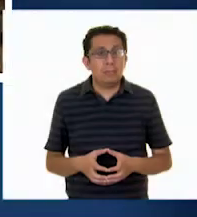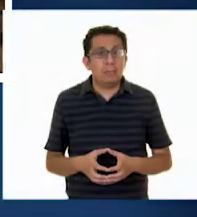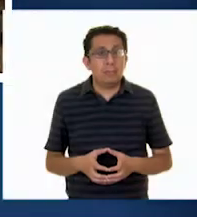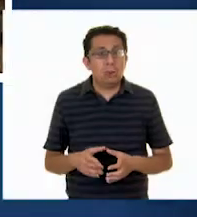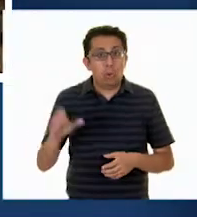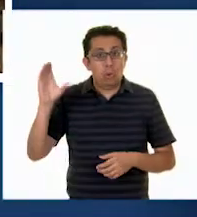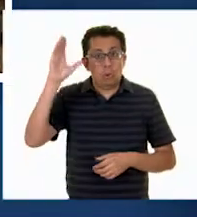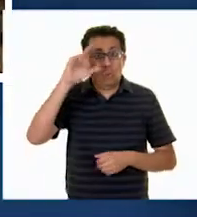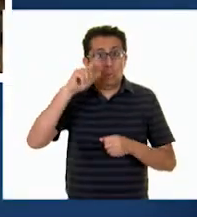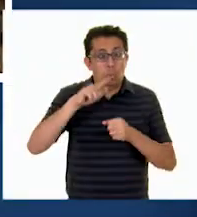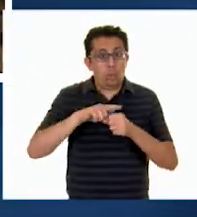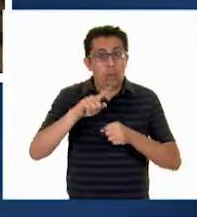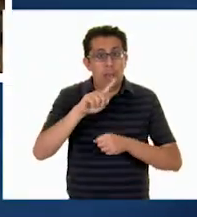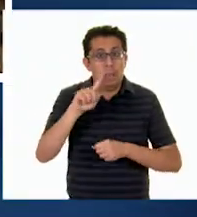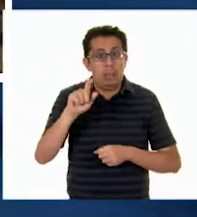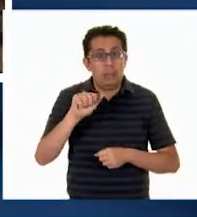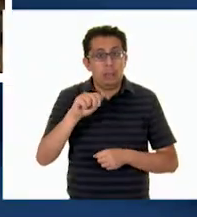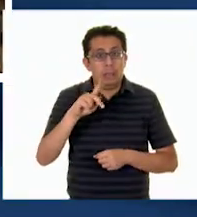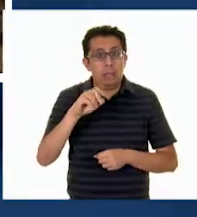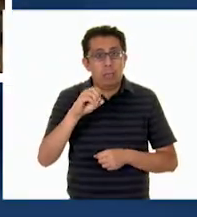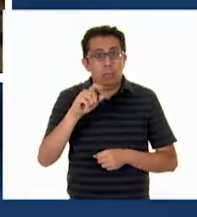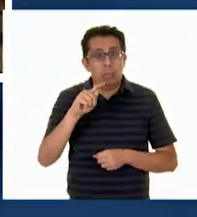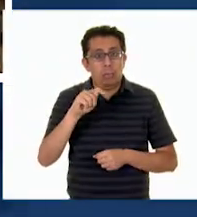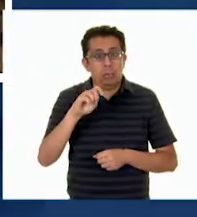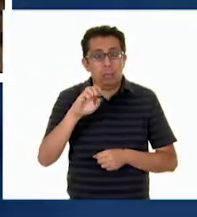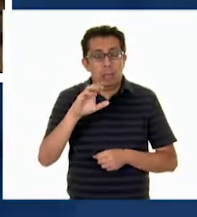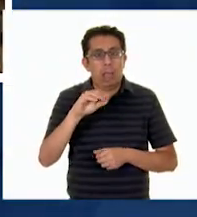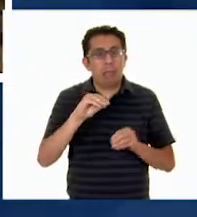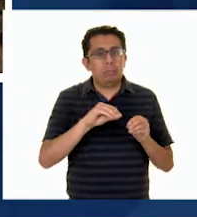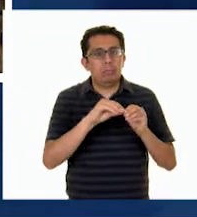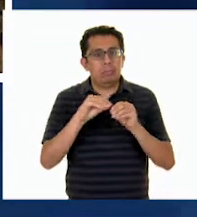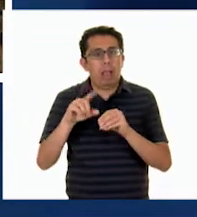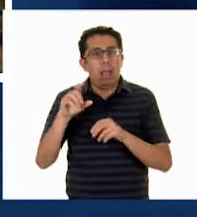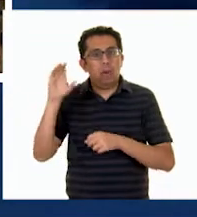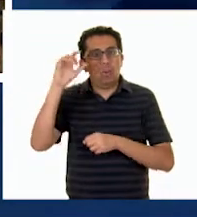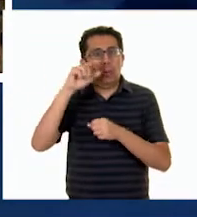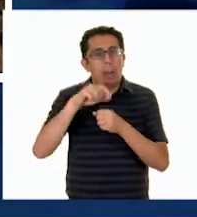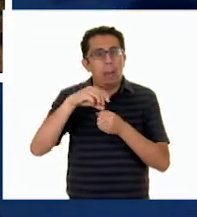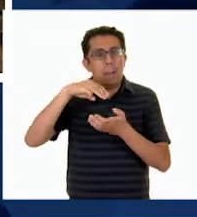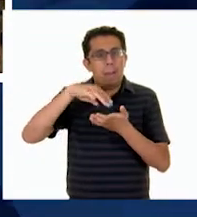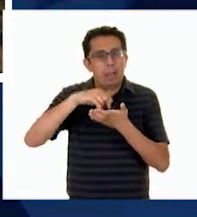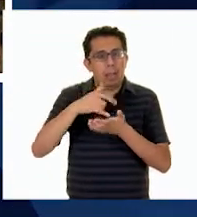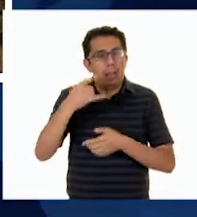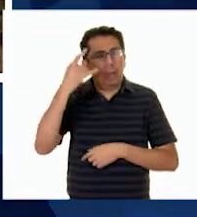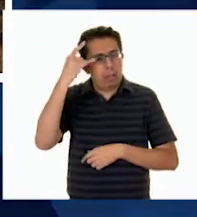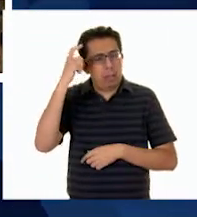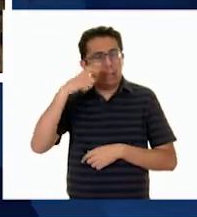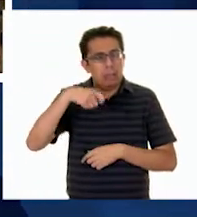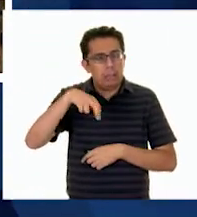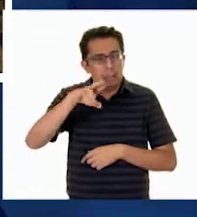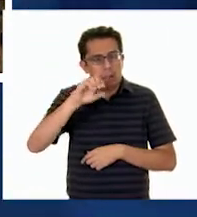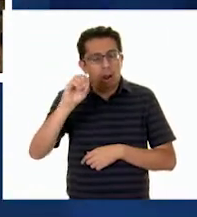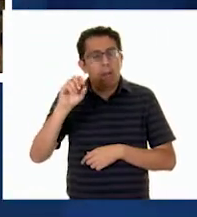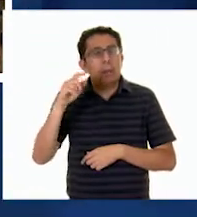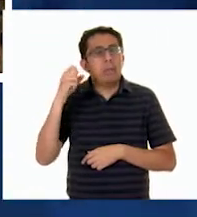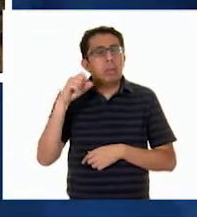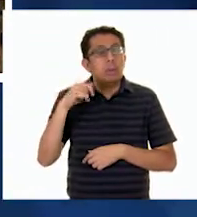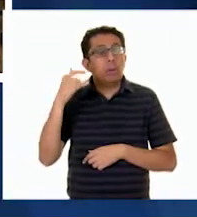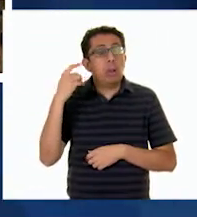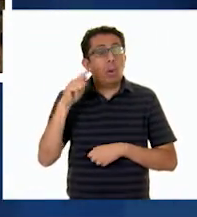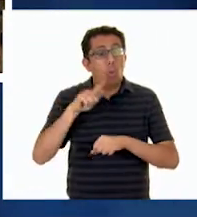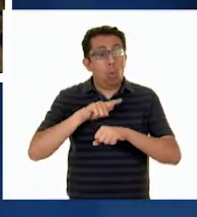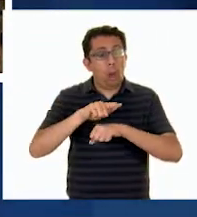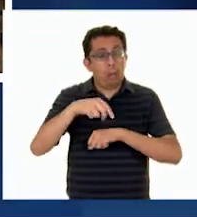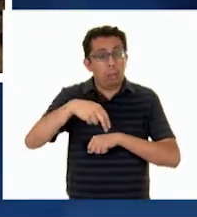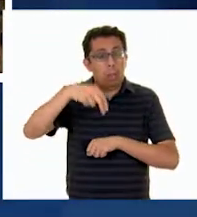cultura zapoteca Nos vamos a la región de los mayas La lengua maya se habla en los estados de Campeche Quintana Roo y Yucatán En el norte de Guatemala